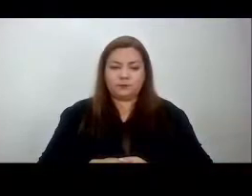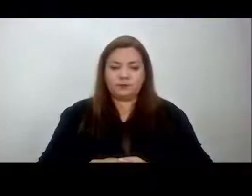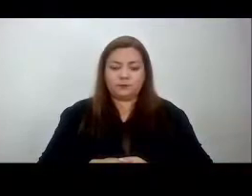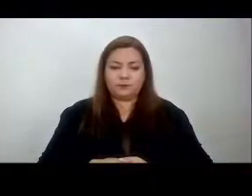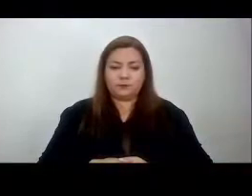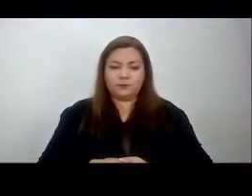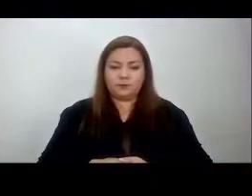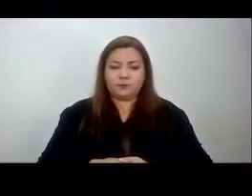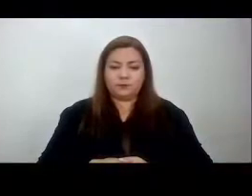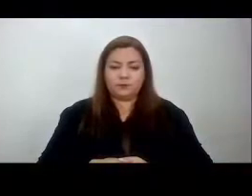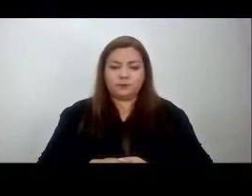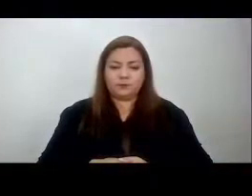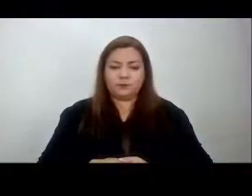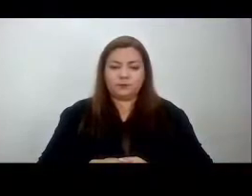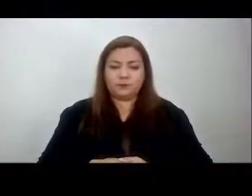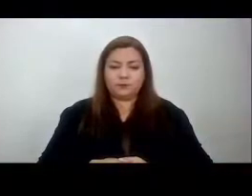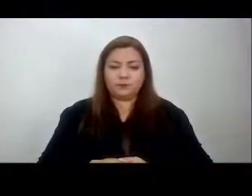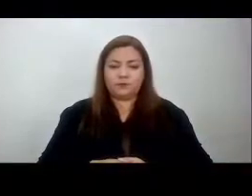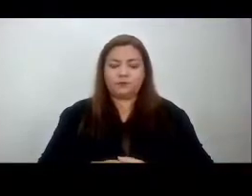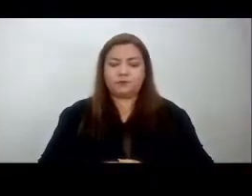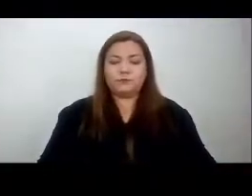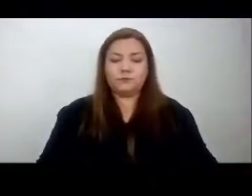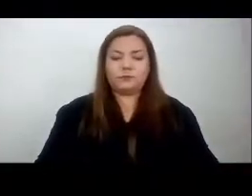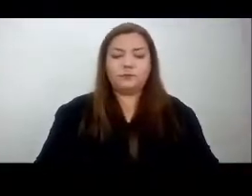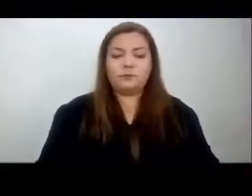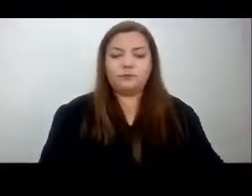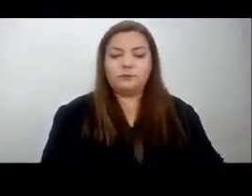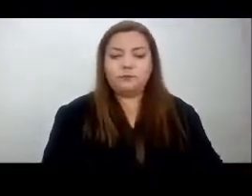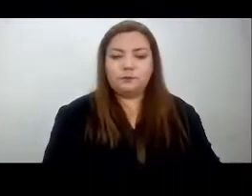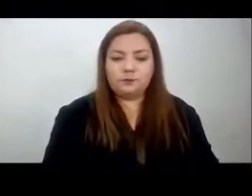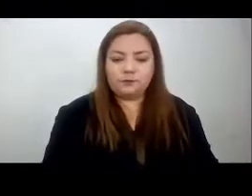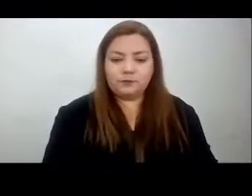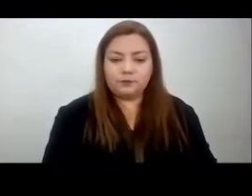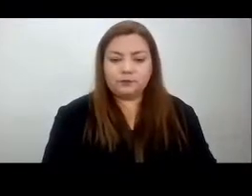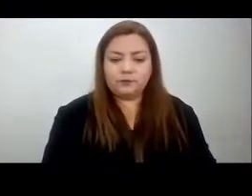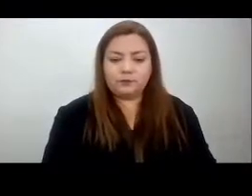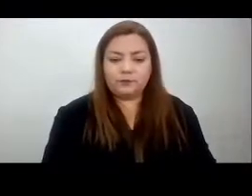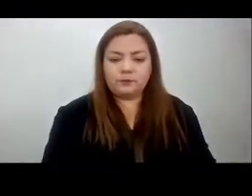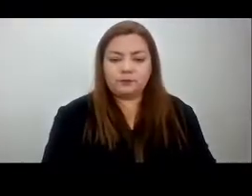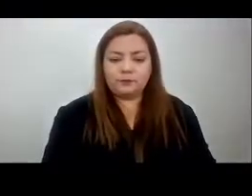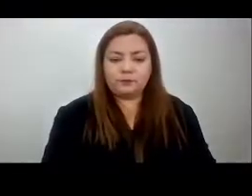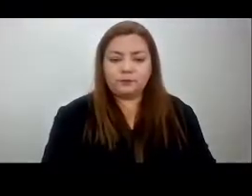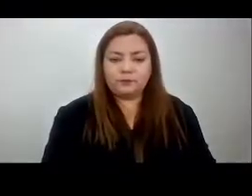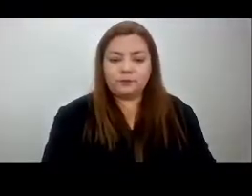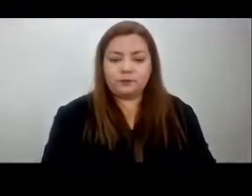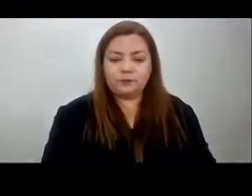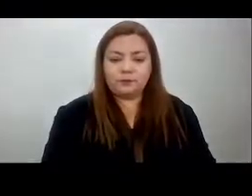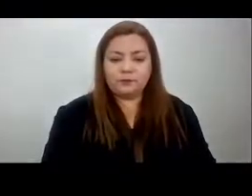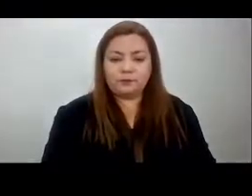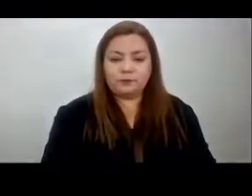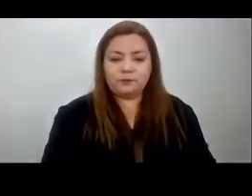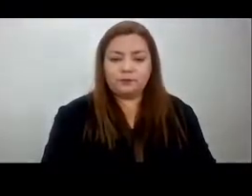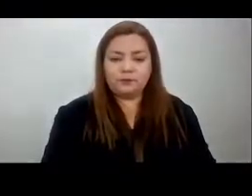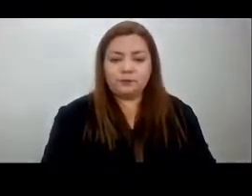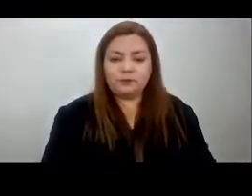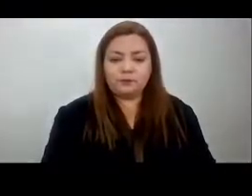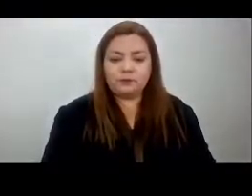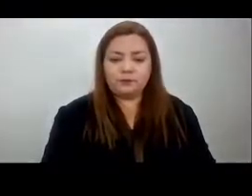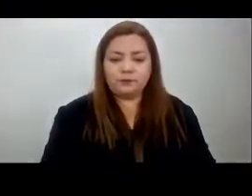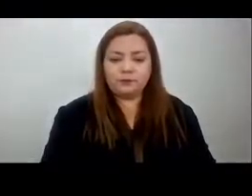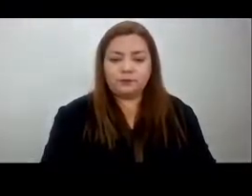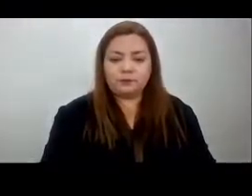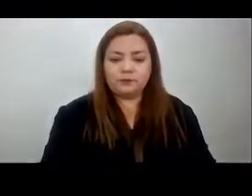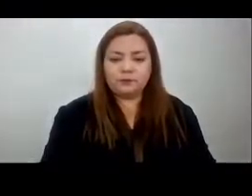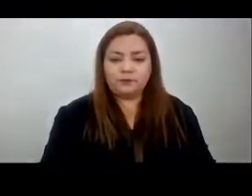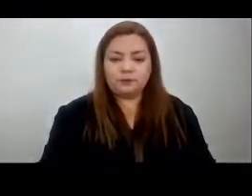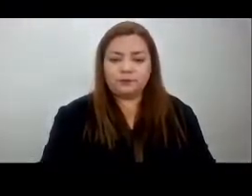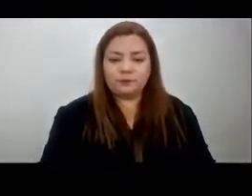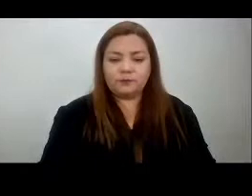neblina